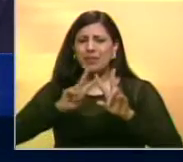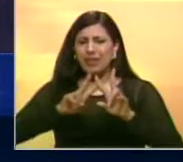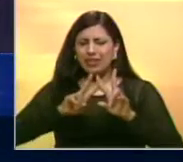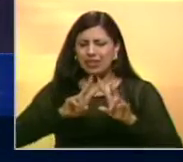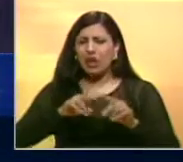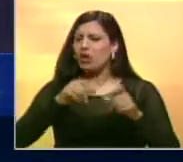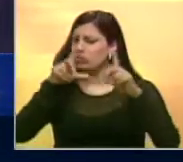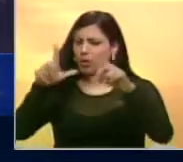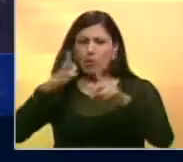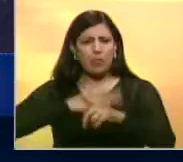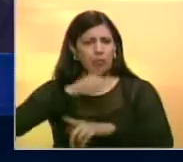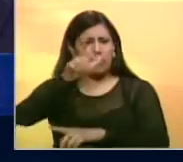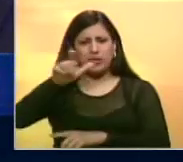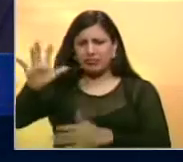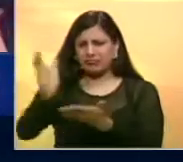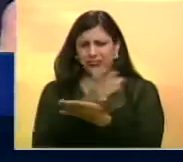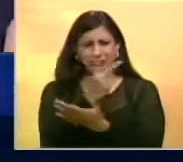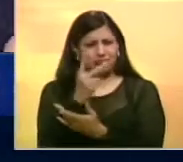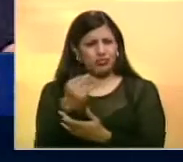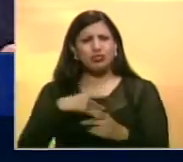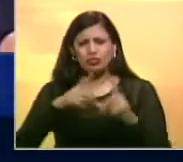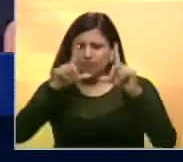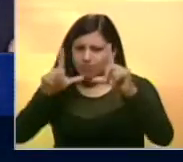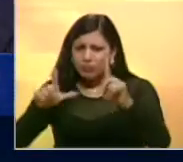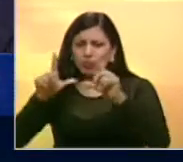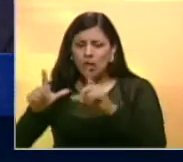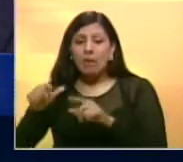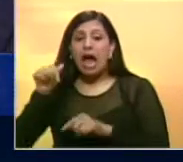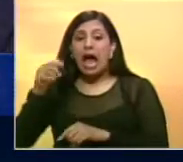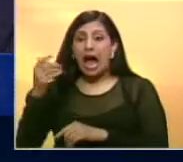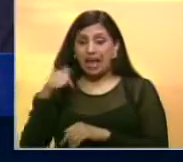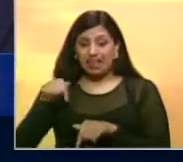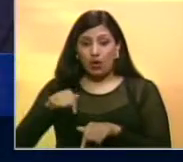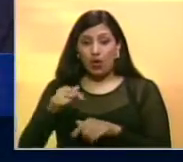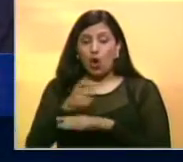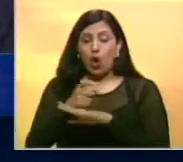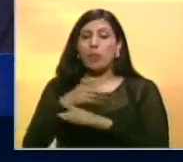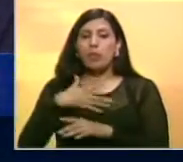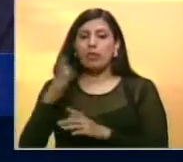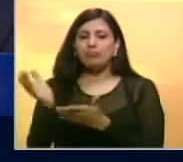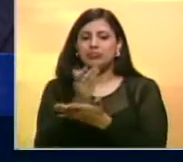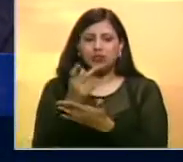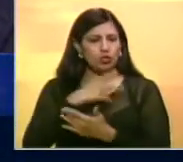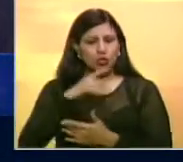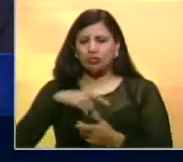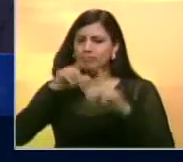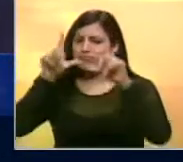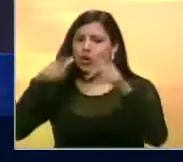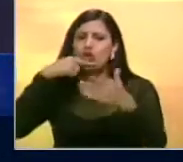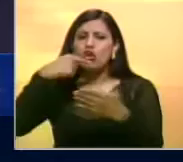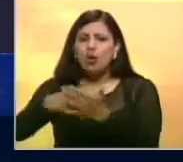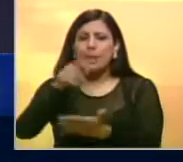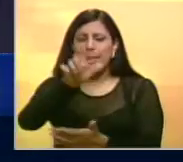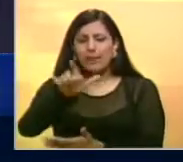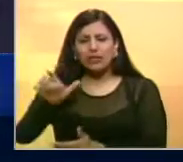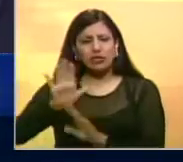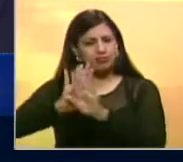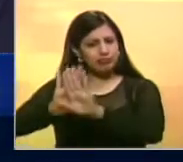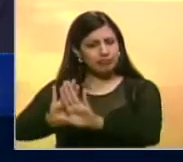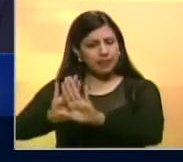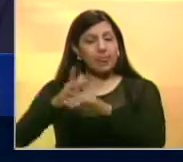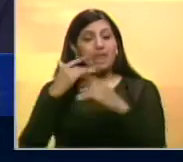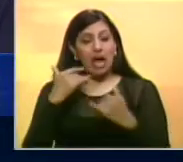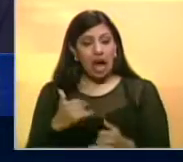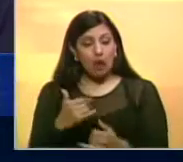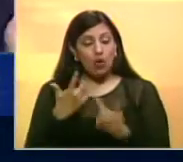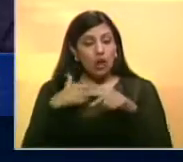Misión Vivienda Venezuela, que hasta el momento solo son adjudicadas, y la reasignación de las competencias a las gobernaciones. Además, expresó